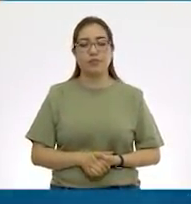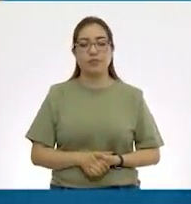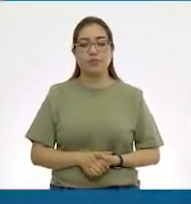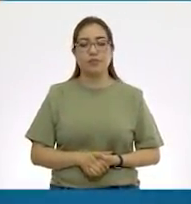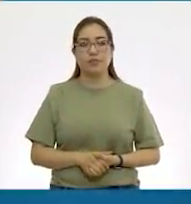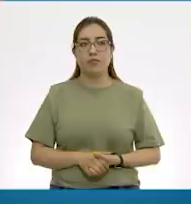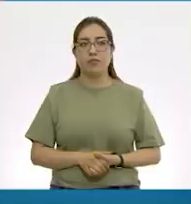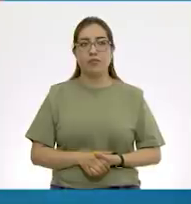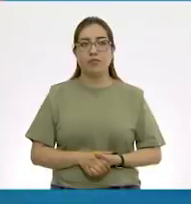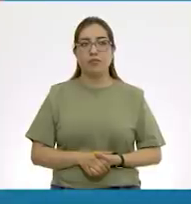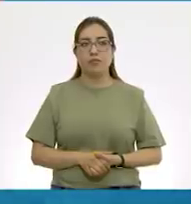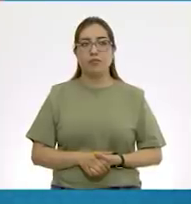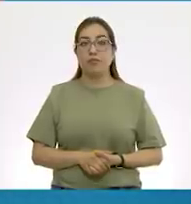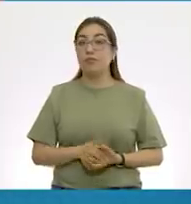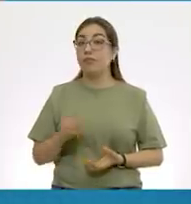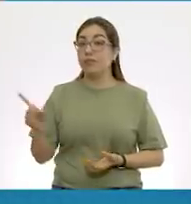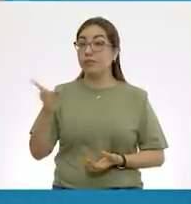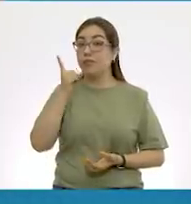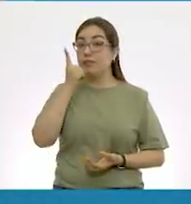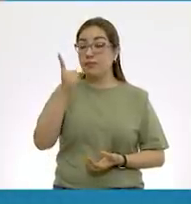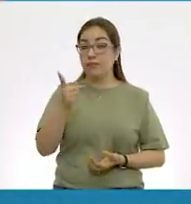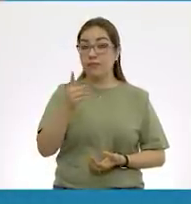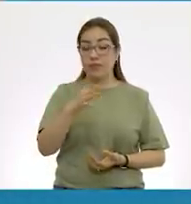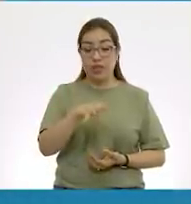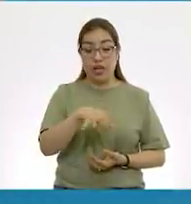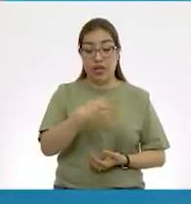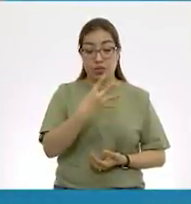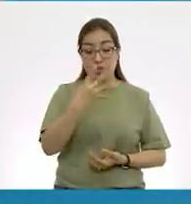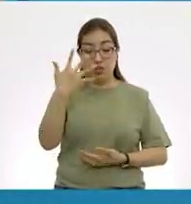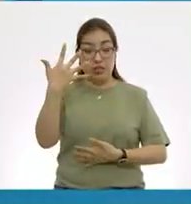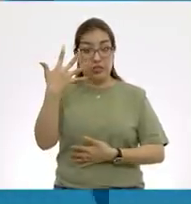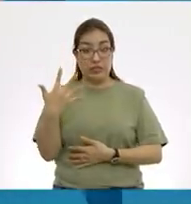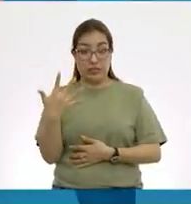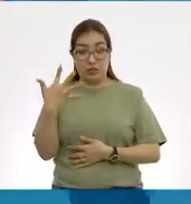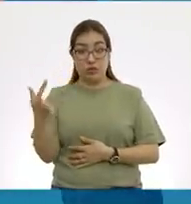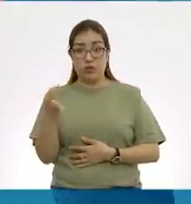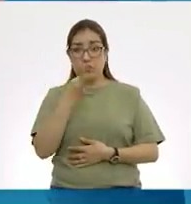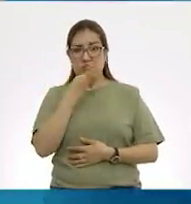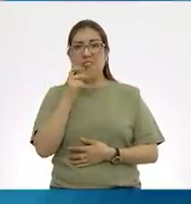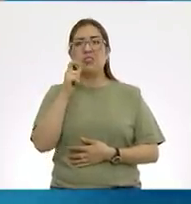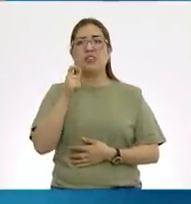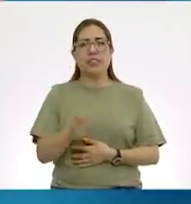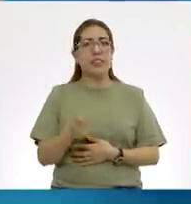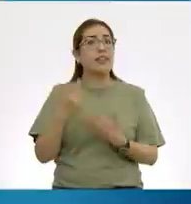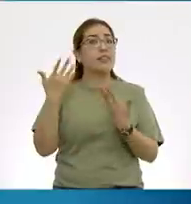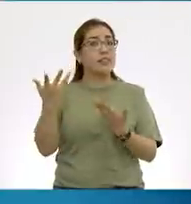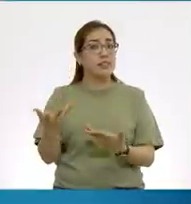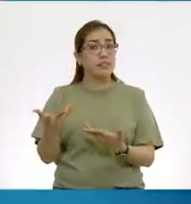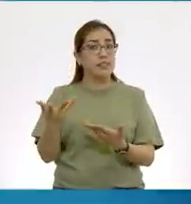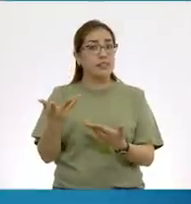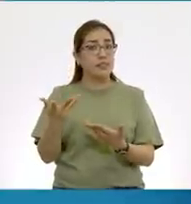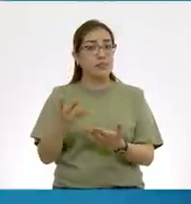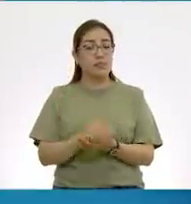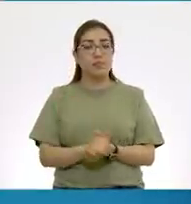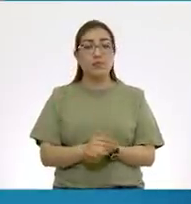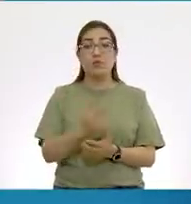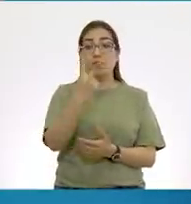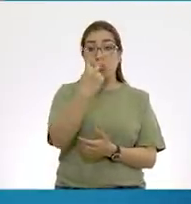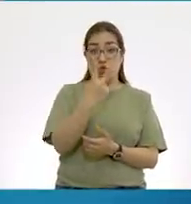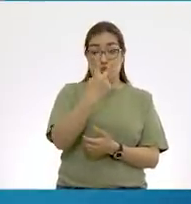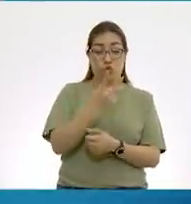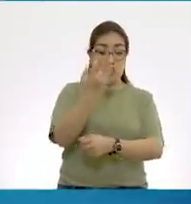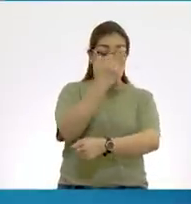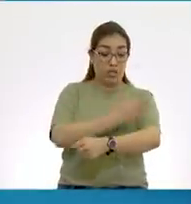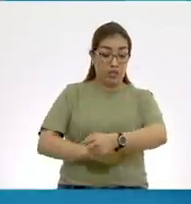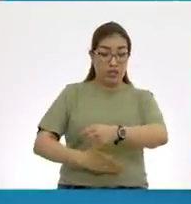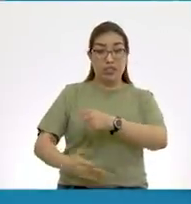Ahí dice que son las 14 horas con 5 minutos, que equivaldría a las... 2 de la tarde con